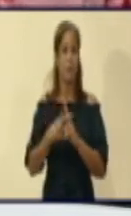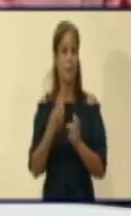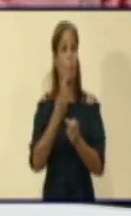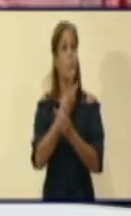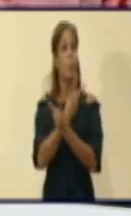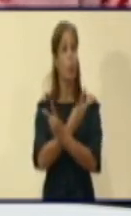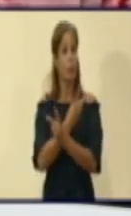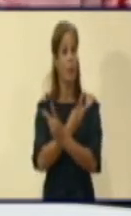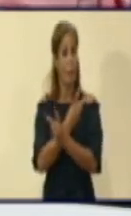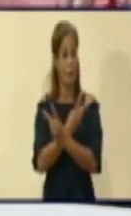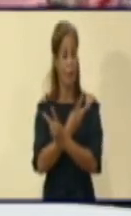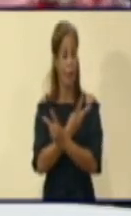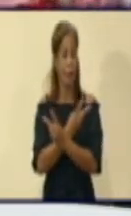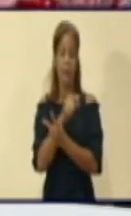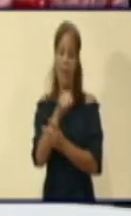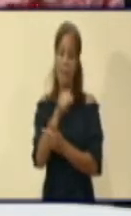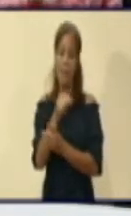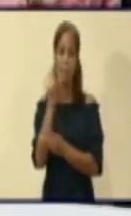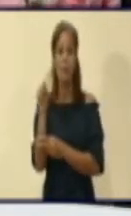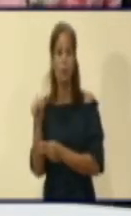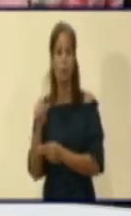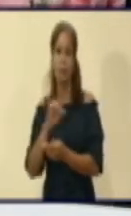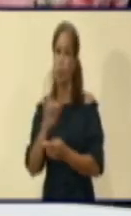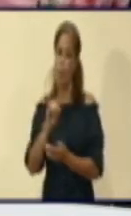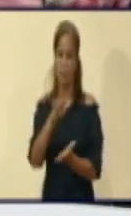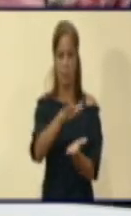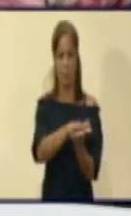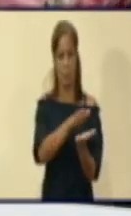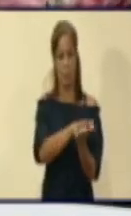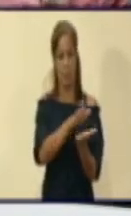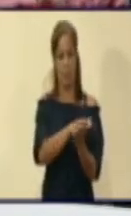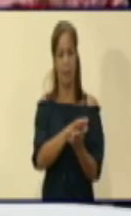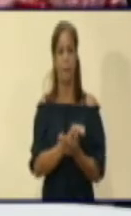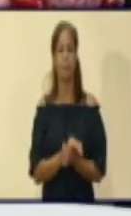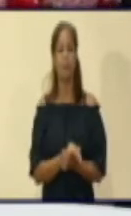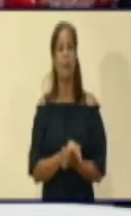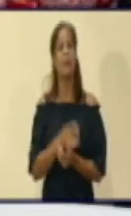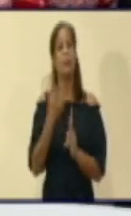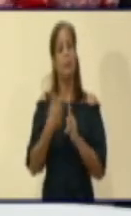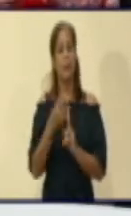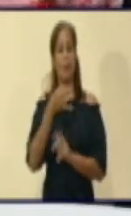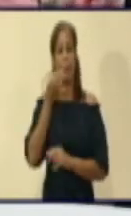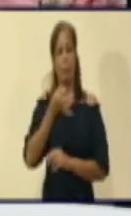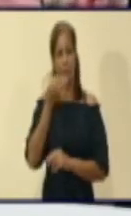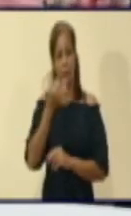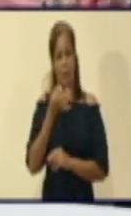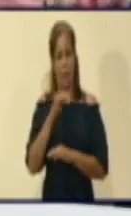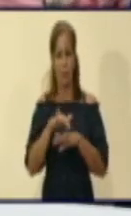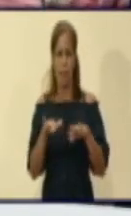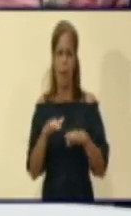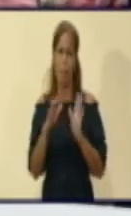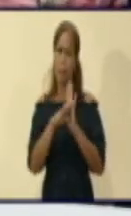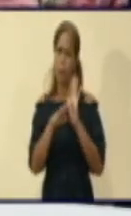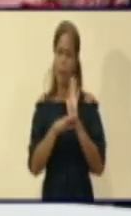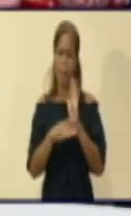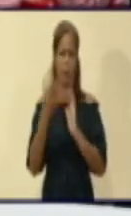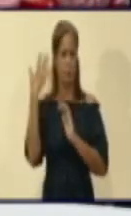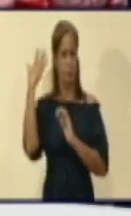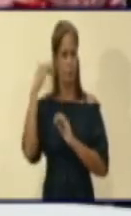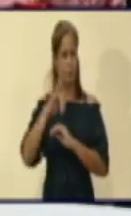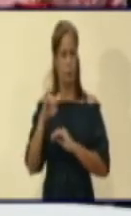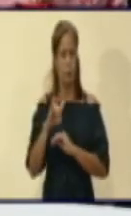persona ciertamente se va a mantener. Hay un del también explicar algunos, porque ya se explicó en programas anteriores el tema de los trámites,